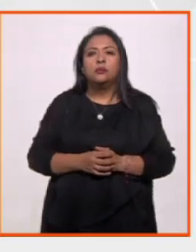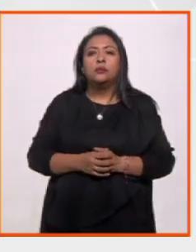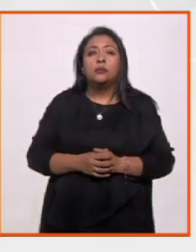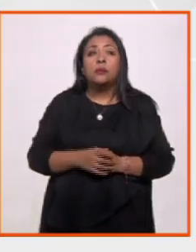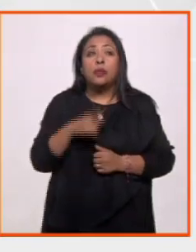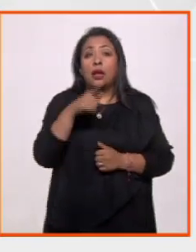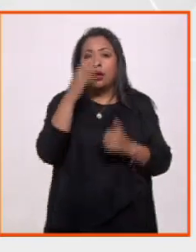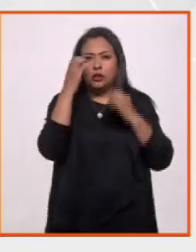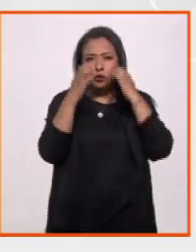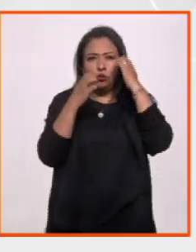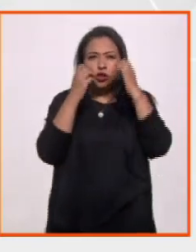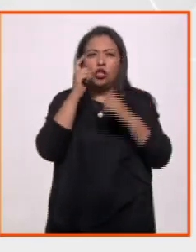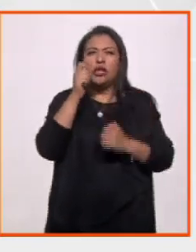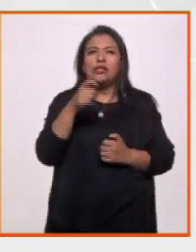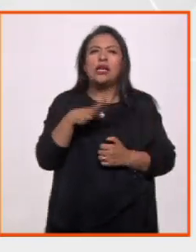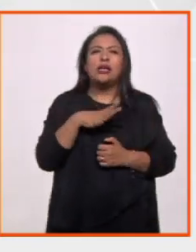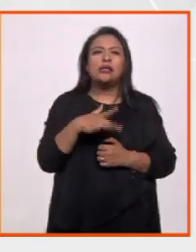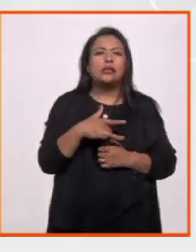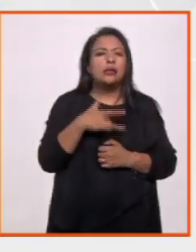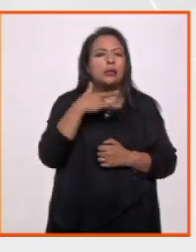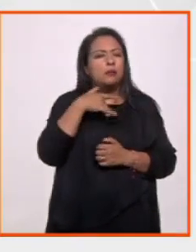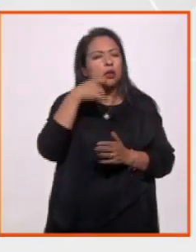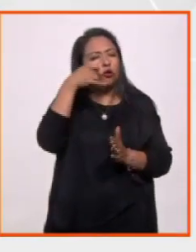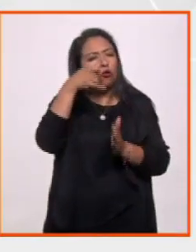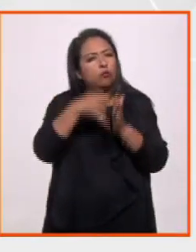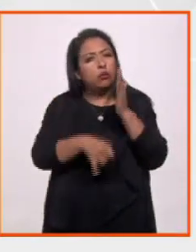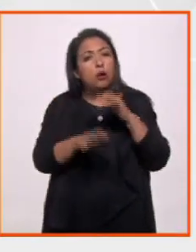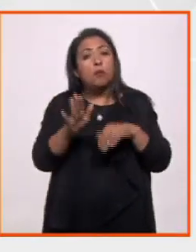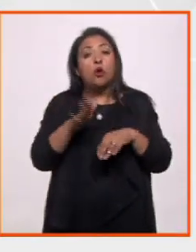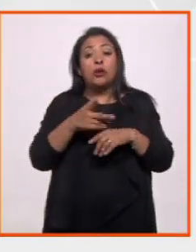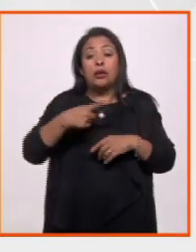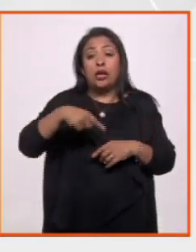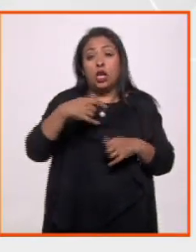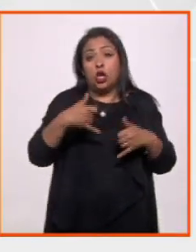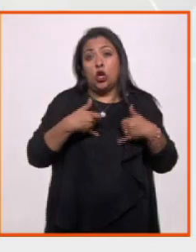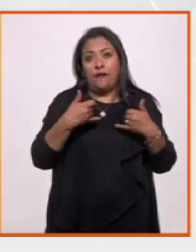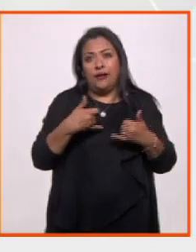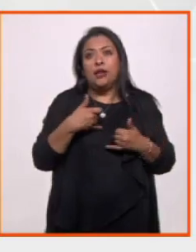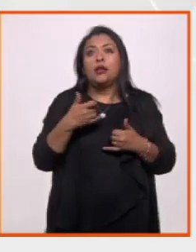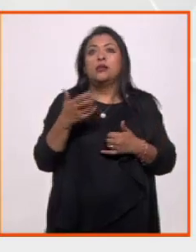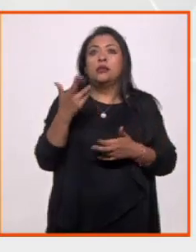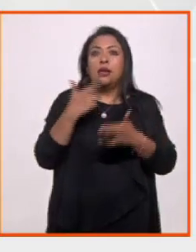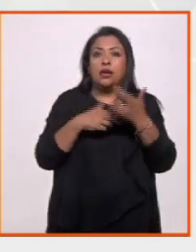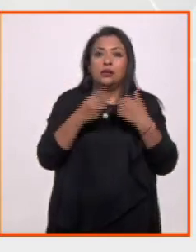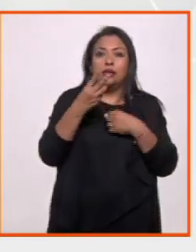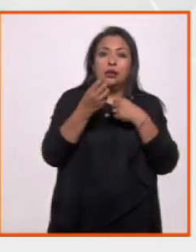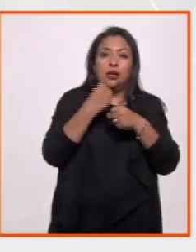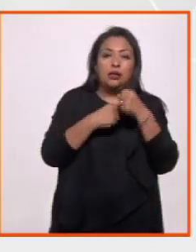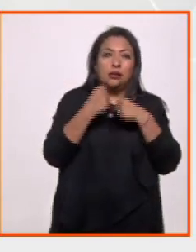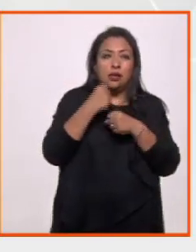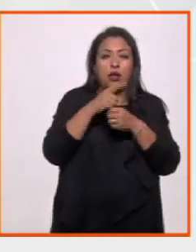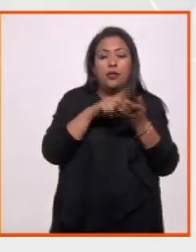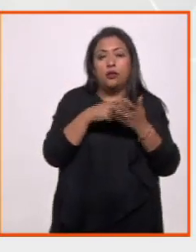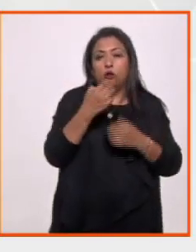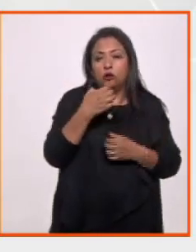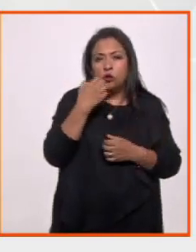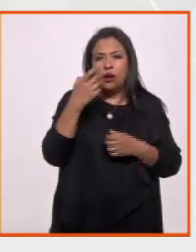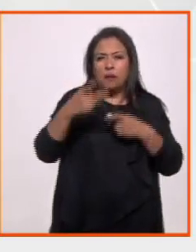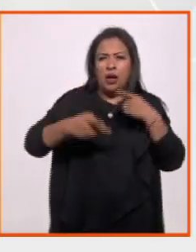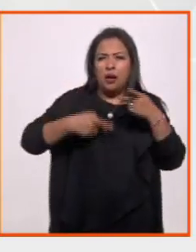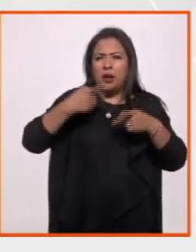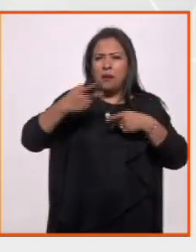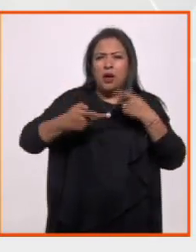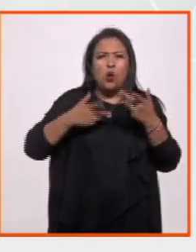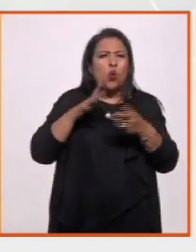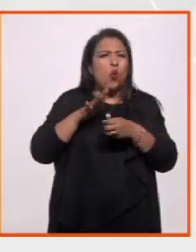Esta exposición lo que tiene es un sentimiento profundo, ya que hacemos que los chicos se regresen estos tres años que han pasado por la escuela, se cuestionen